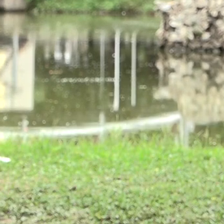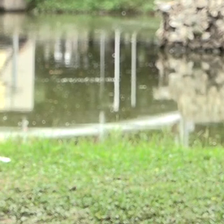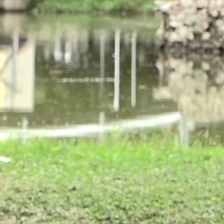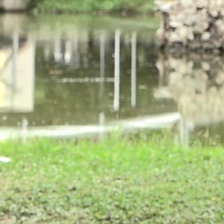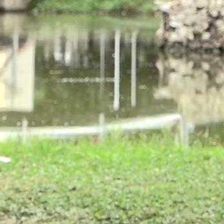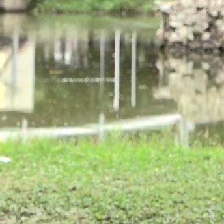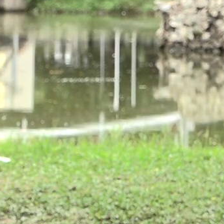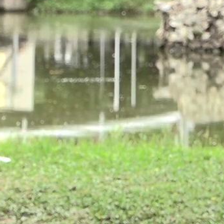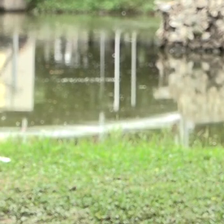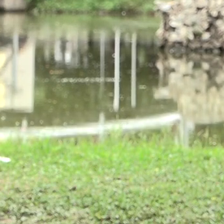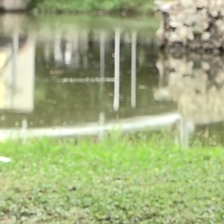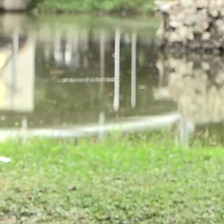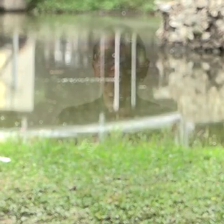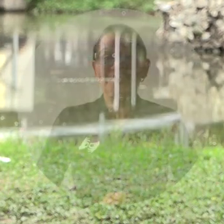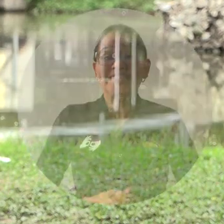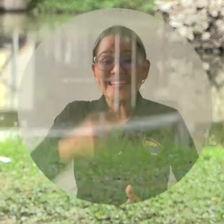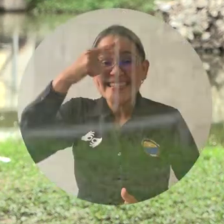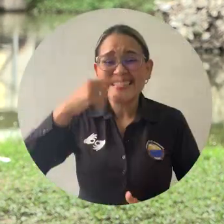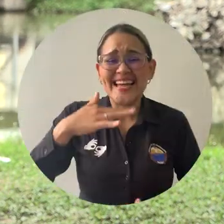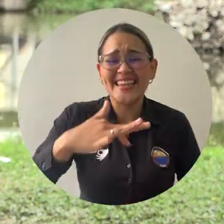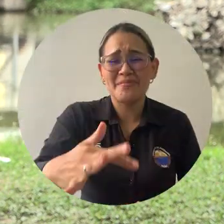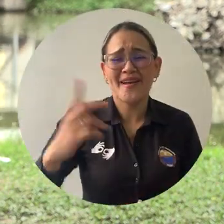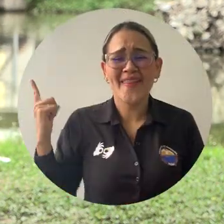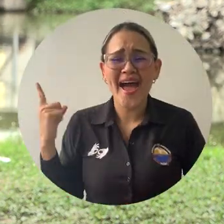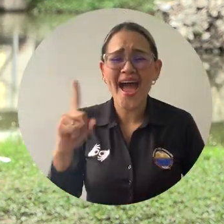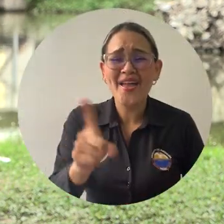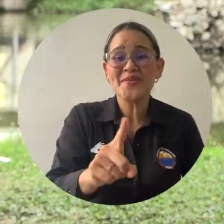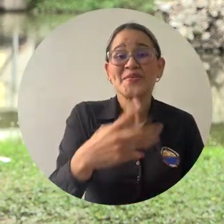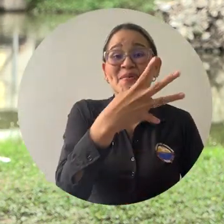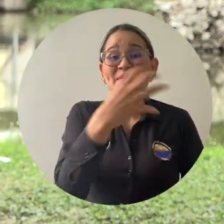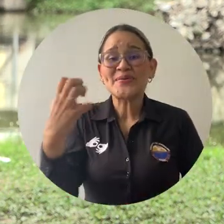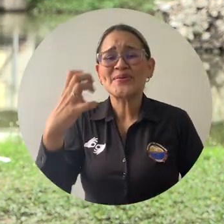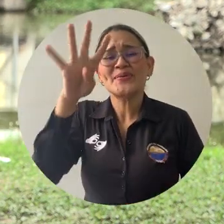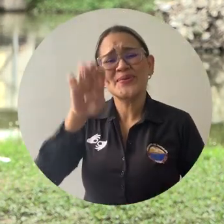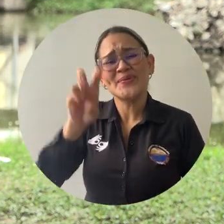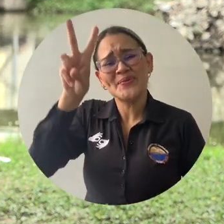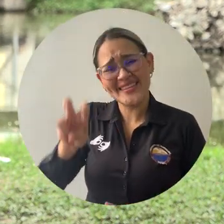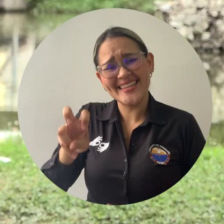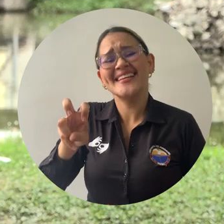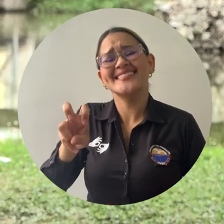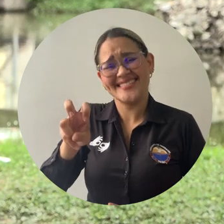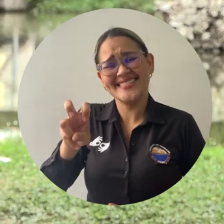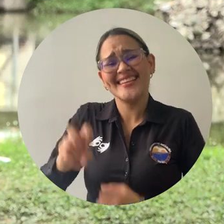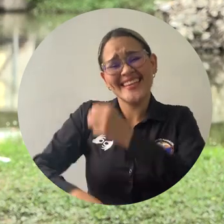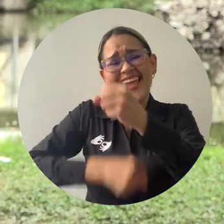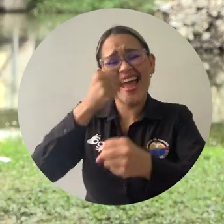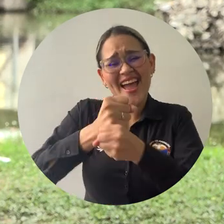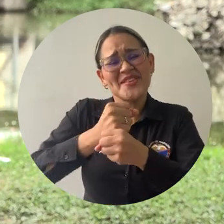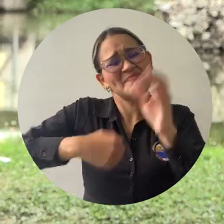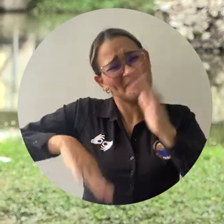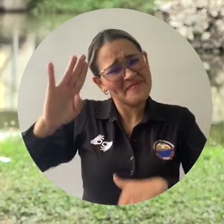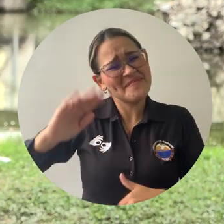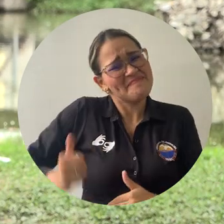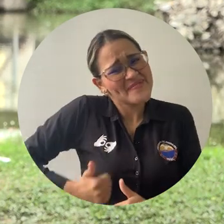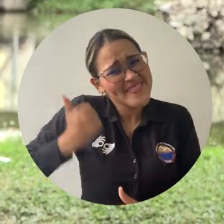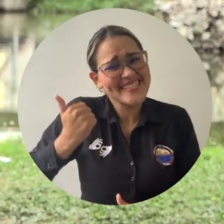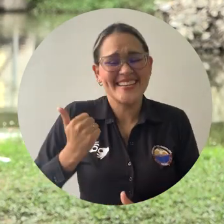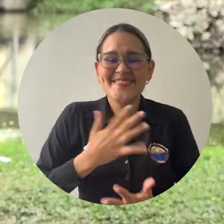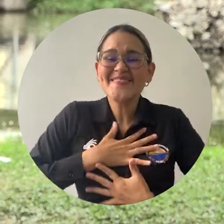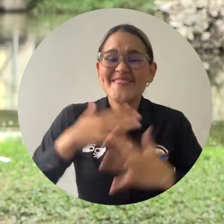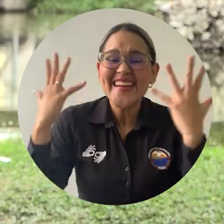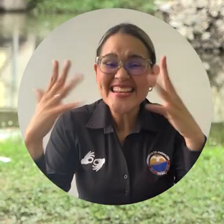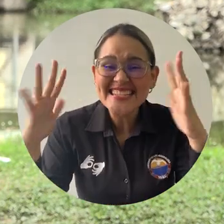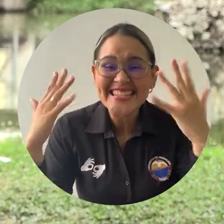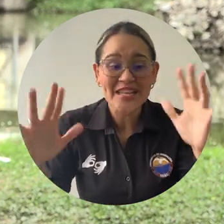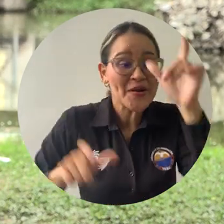En sus 497 años de historia queremos felicitar a la ciudad de Santa Marta, a los ciudadanos y ciudadanas que la